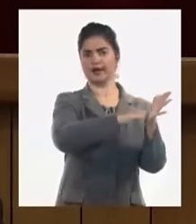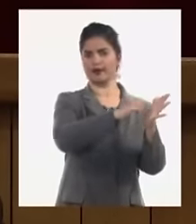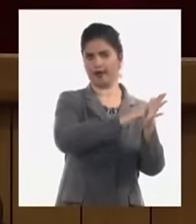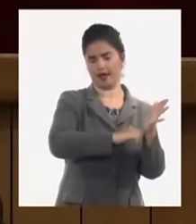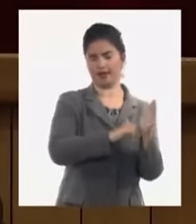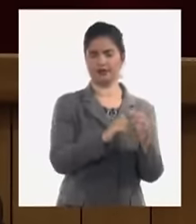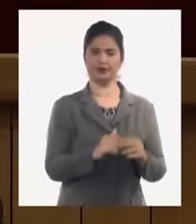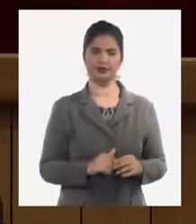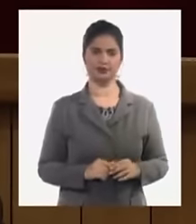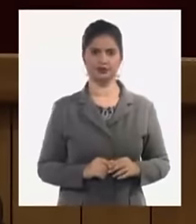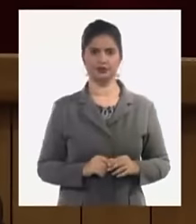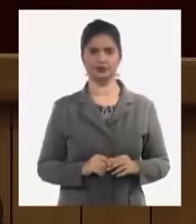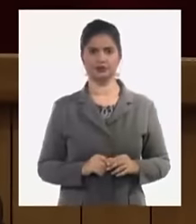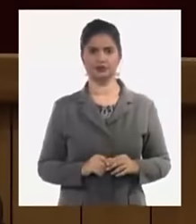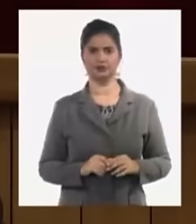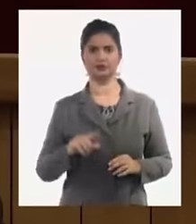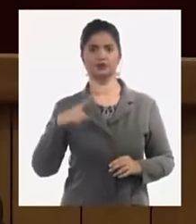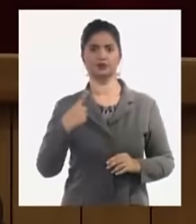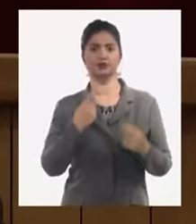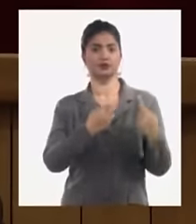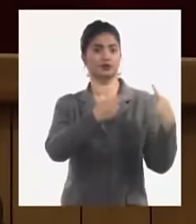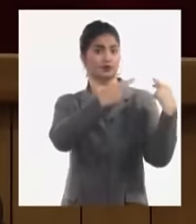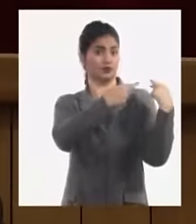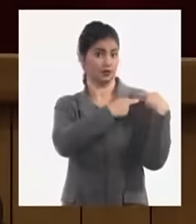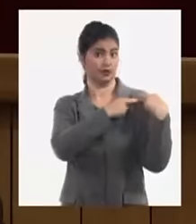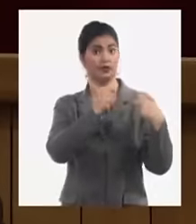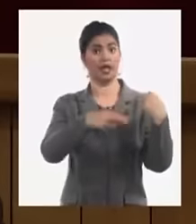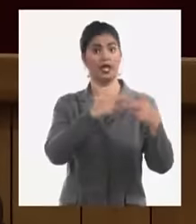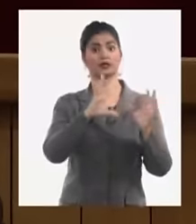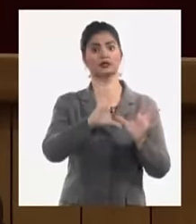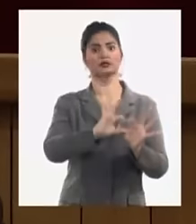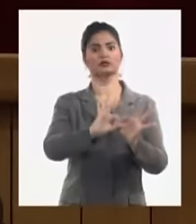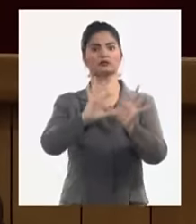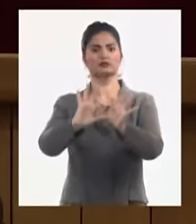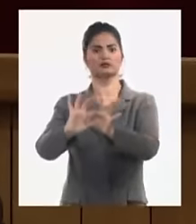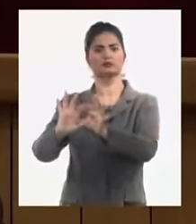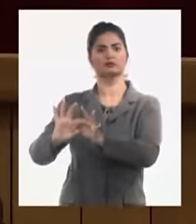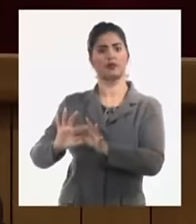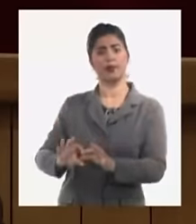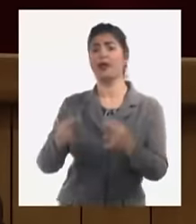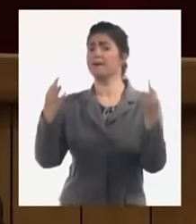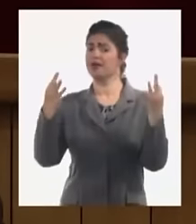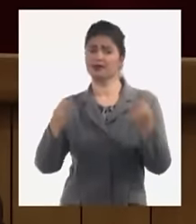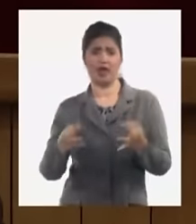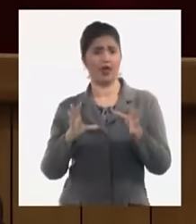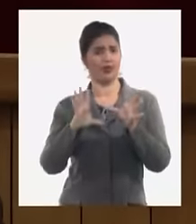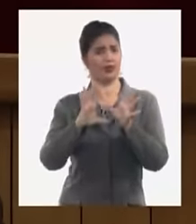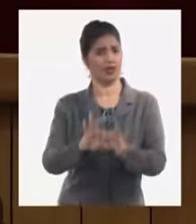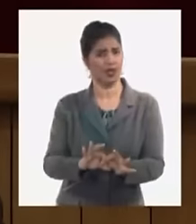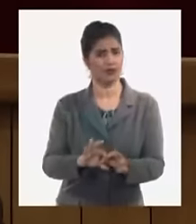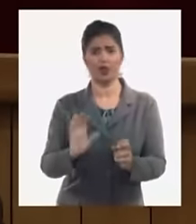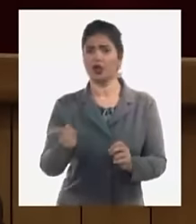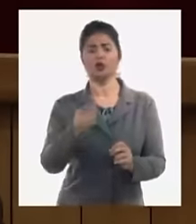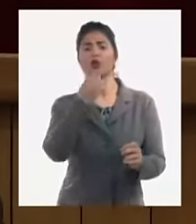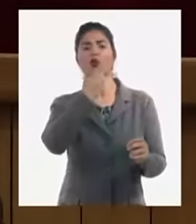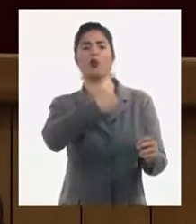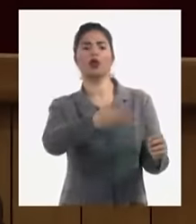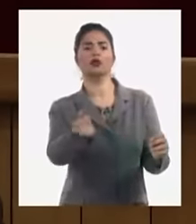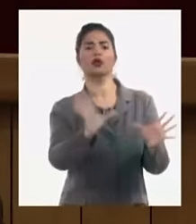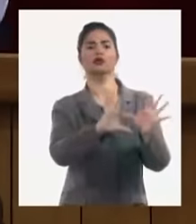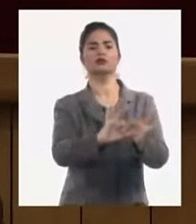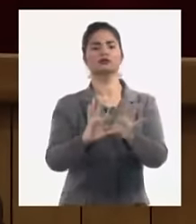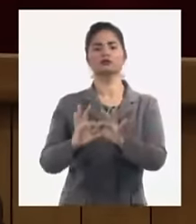nosotros? que se genere el encadenamiento pero el verdadero encadenamiento no la consigna que a veces usa